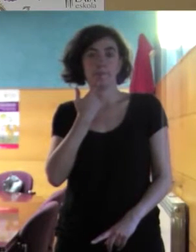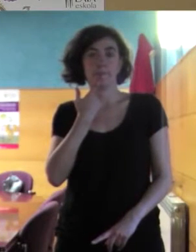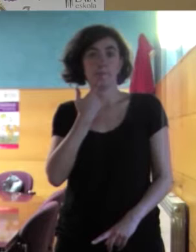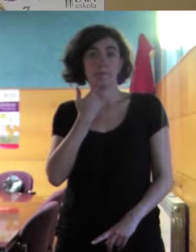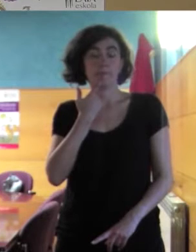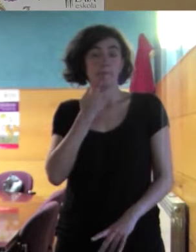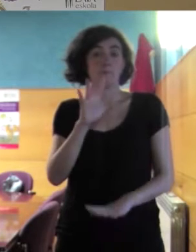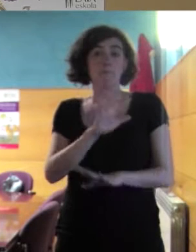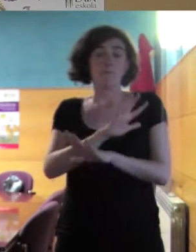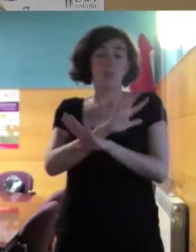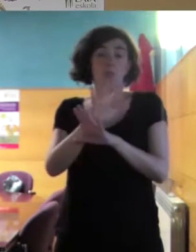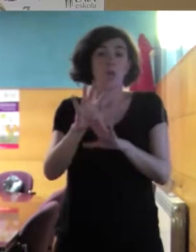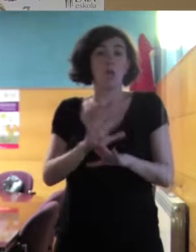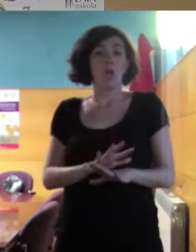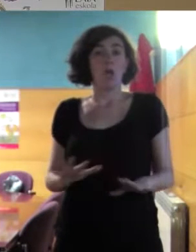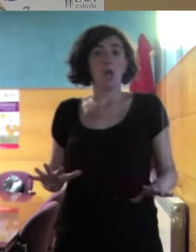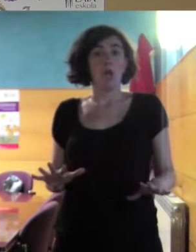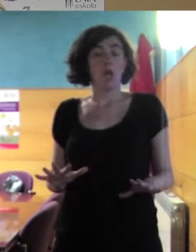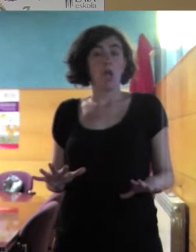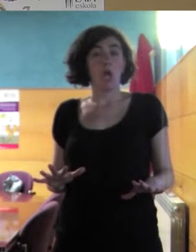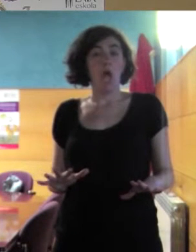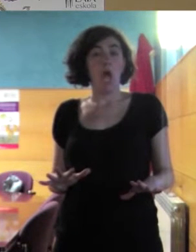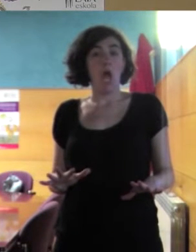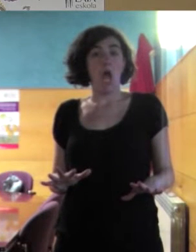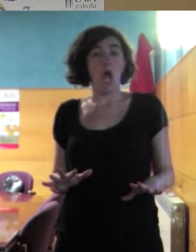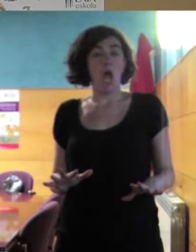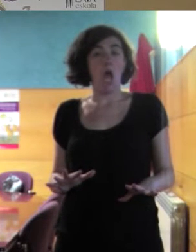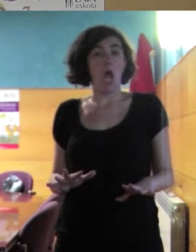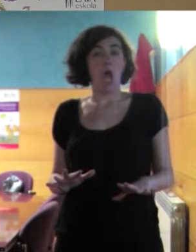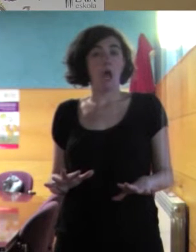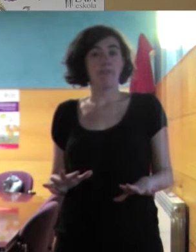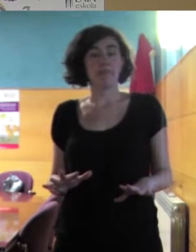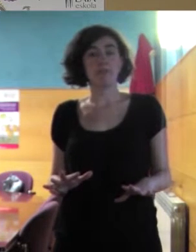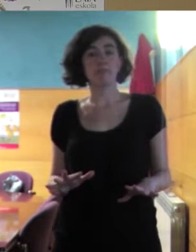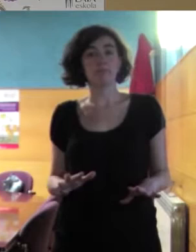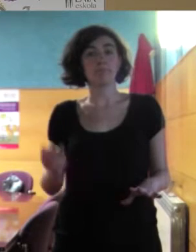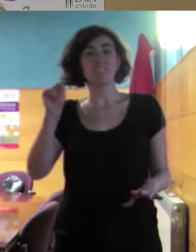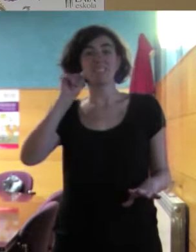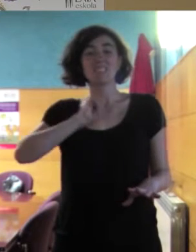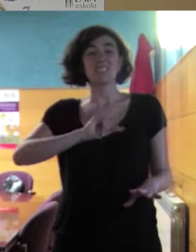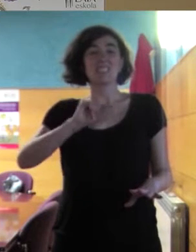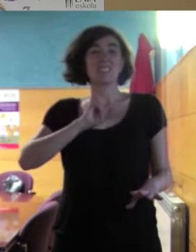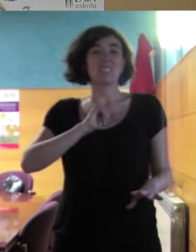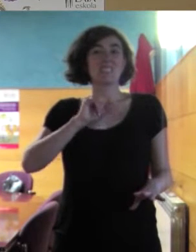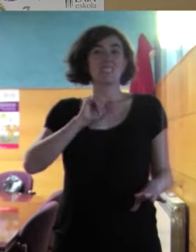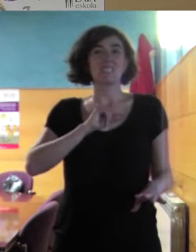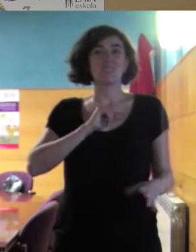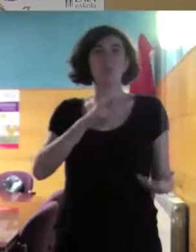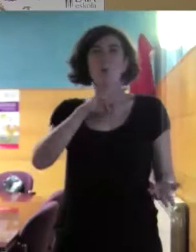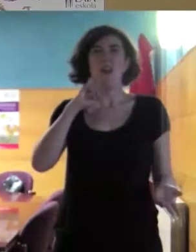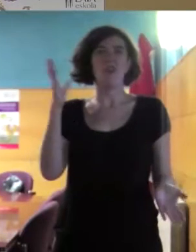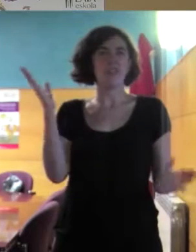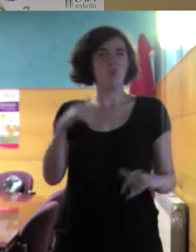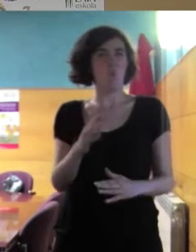parámetro, ni el parámetro de arriba, ni el del costado, que se sienten, pues quizás ya sin valores,